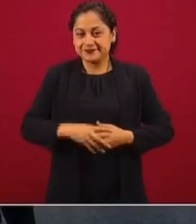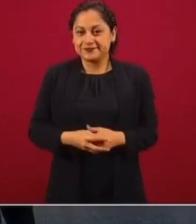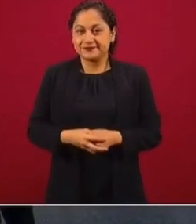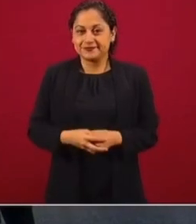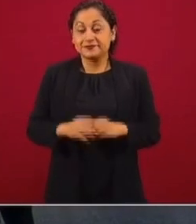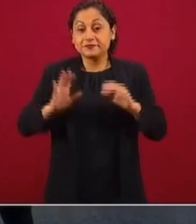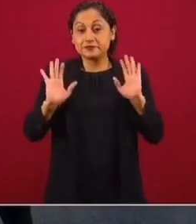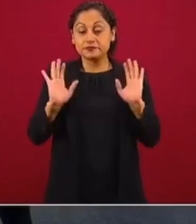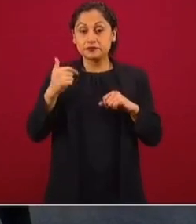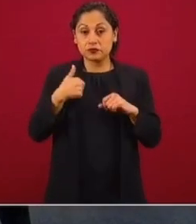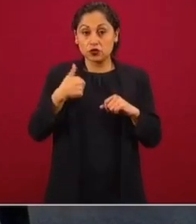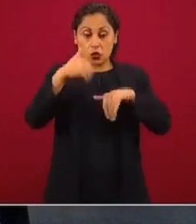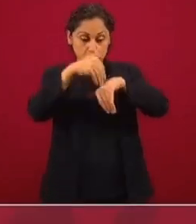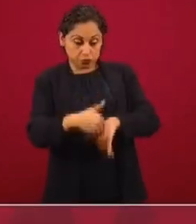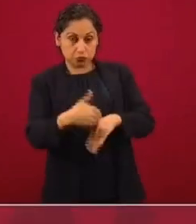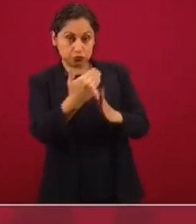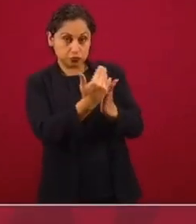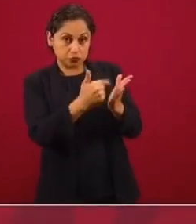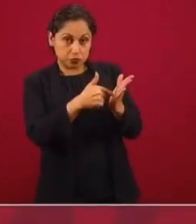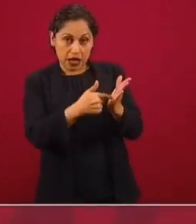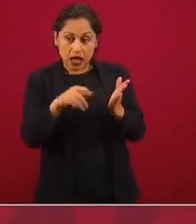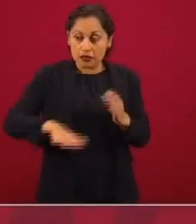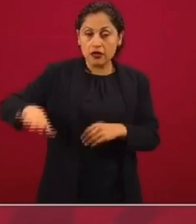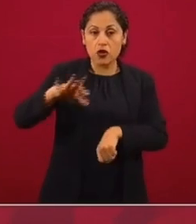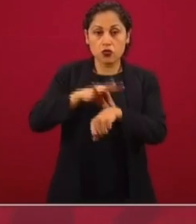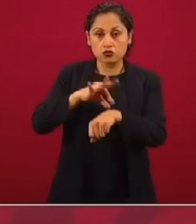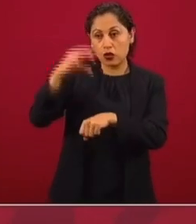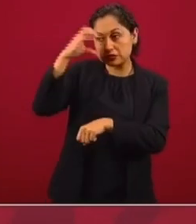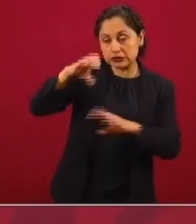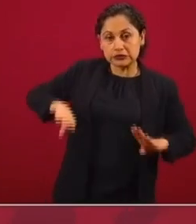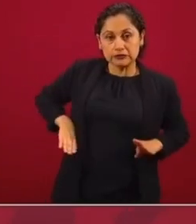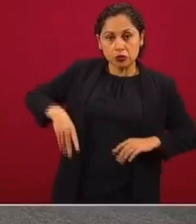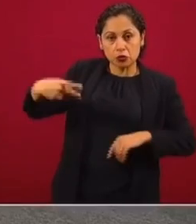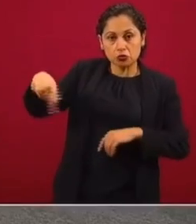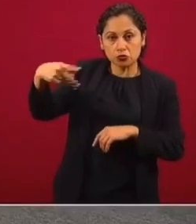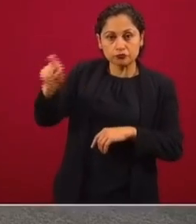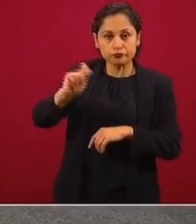Yo sigo las recomendaciones de los médicos, de los científicos.